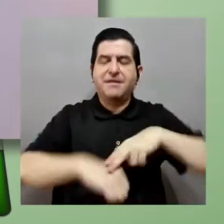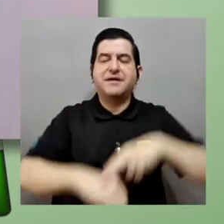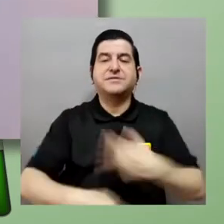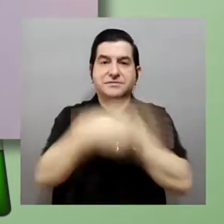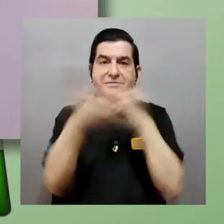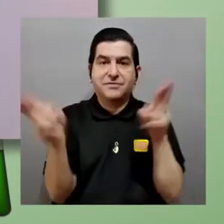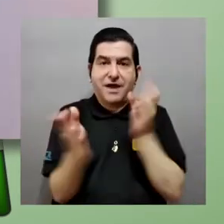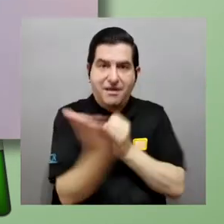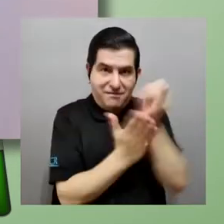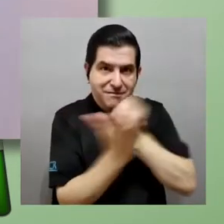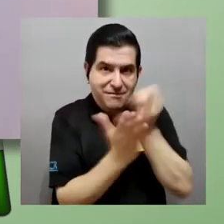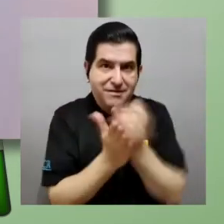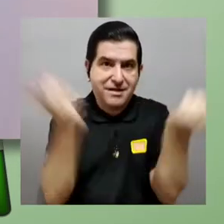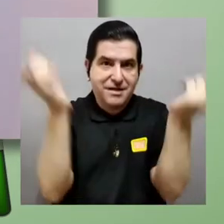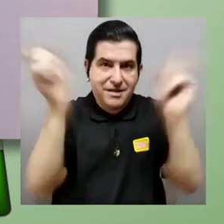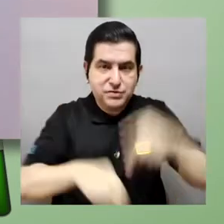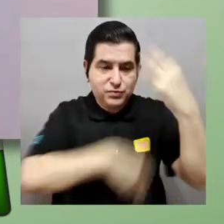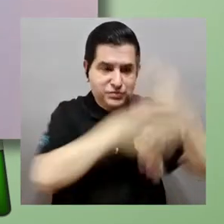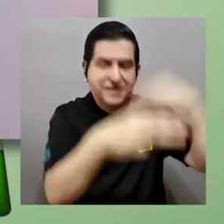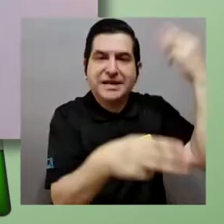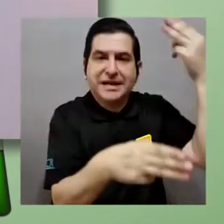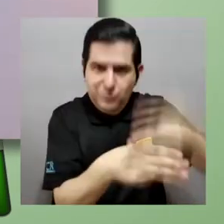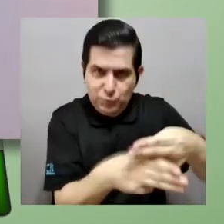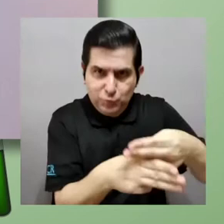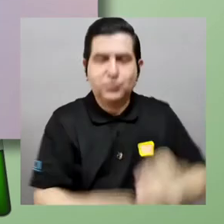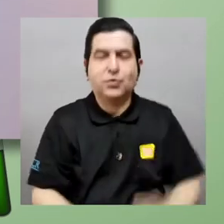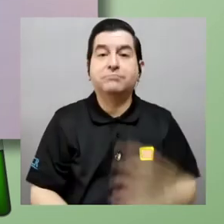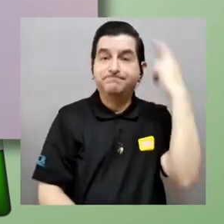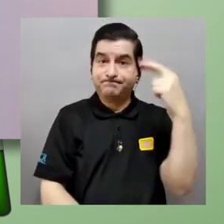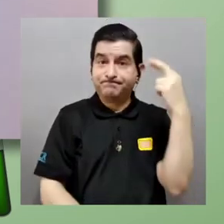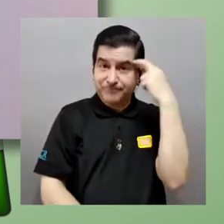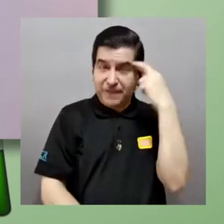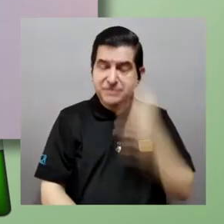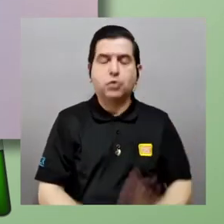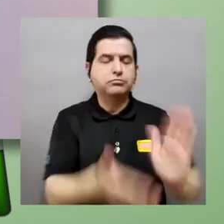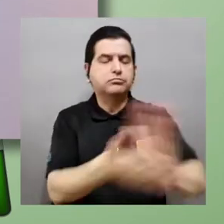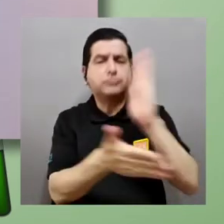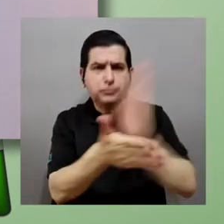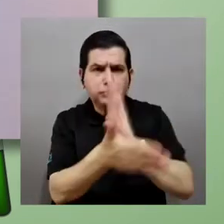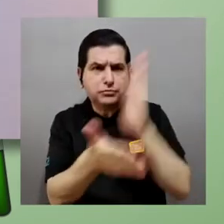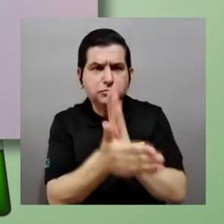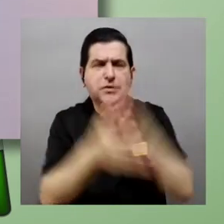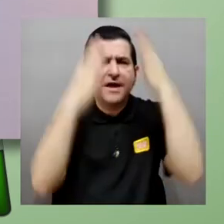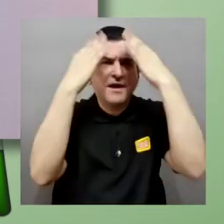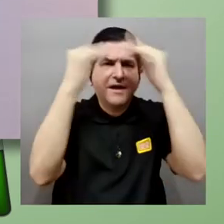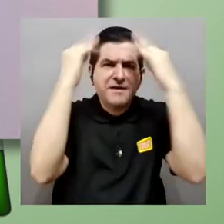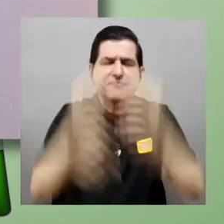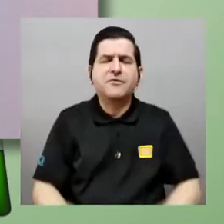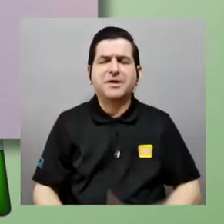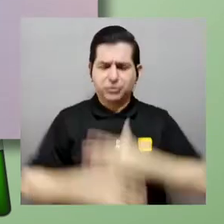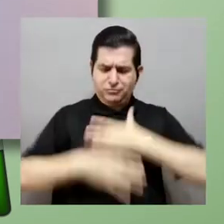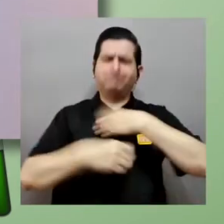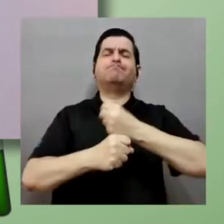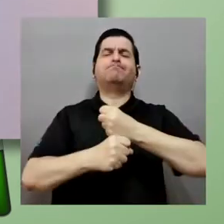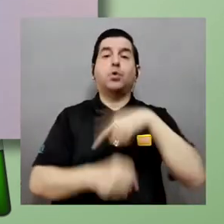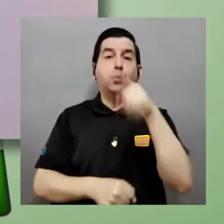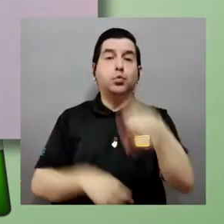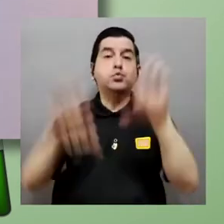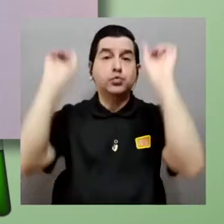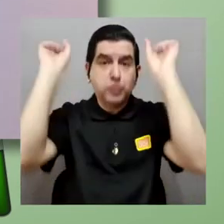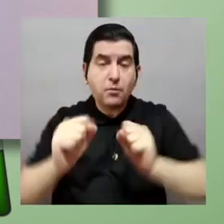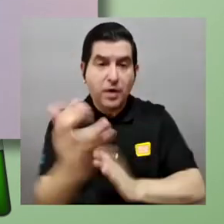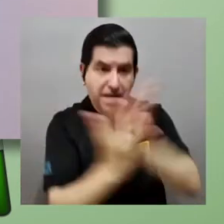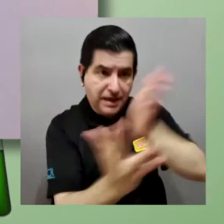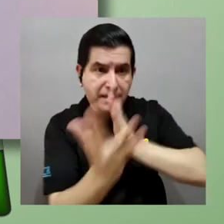este es un esfuerzo de adn como nos lo comentaba juan josé montero también de onda unet y de canal ucr esta